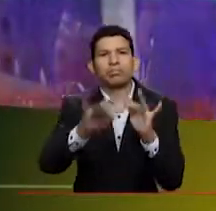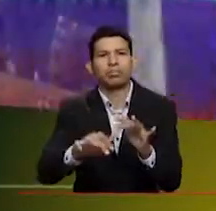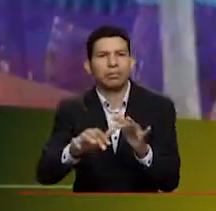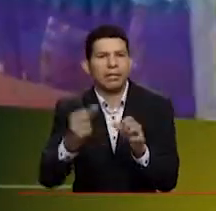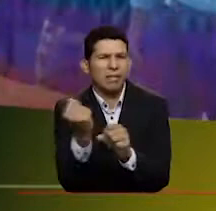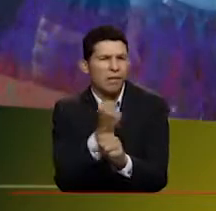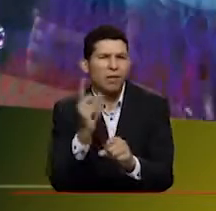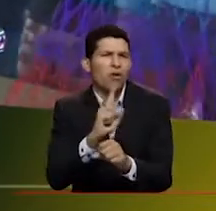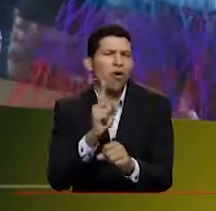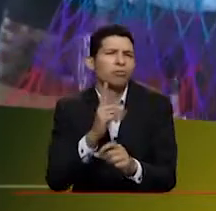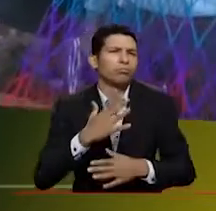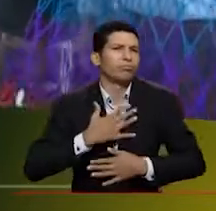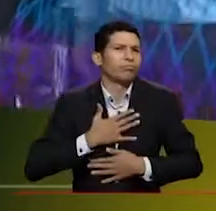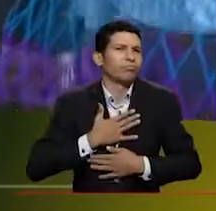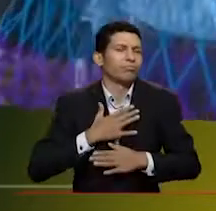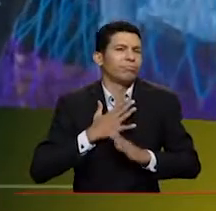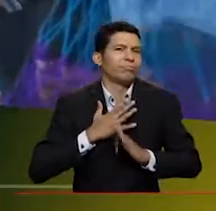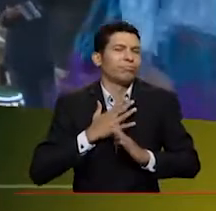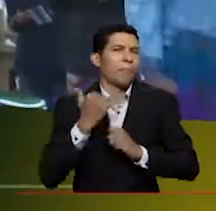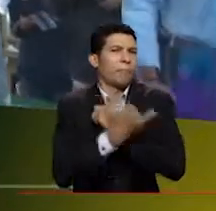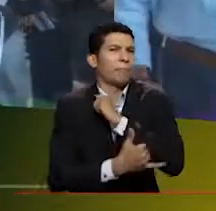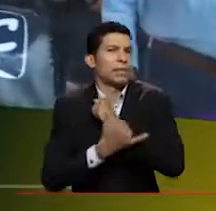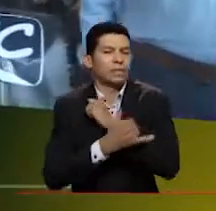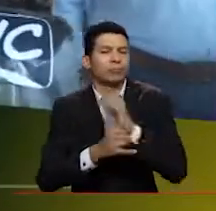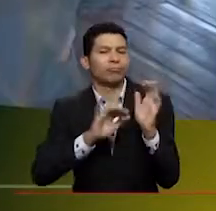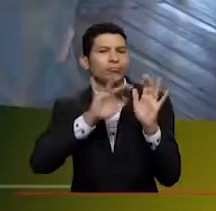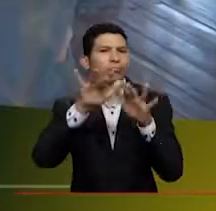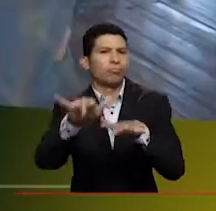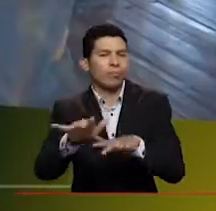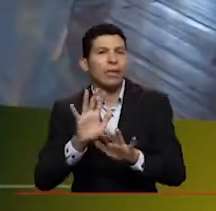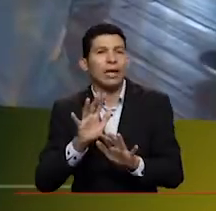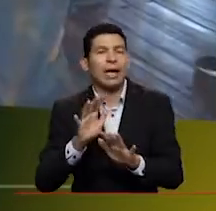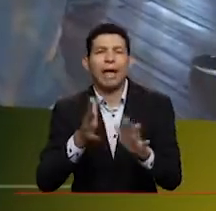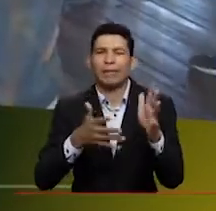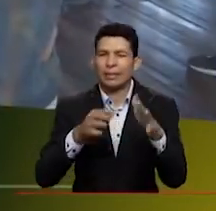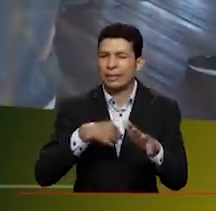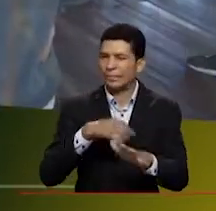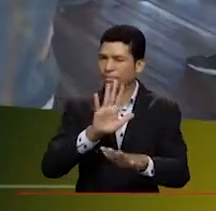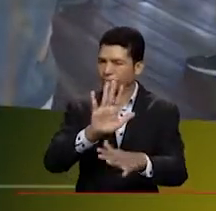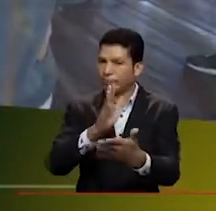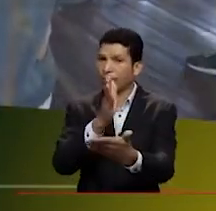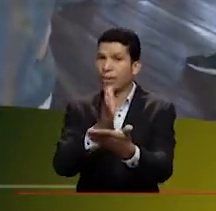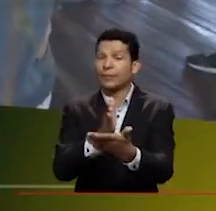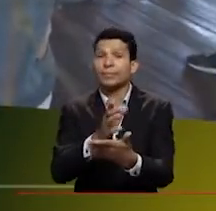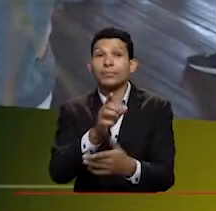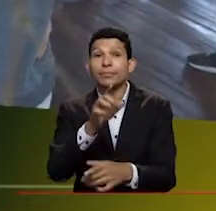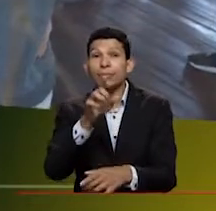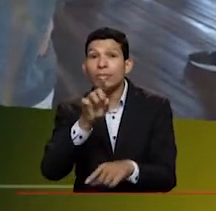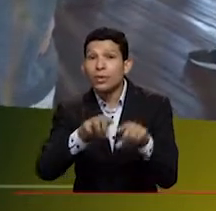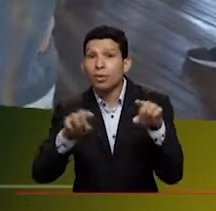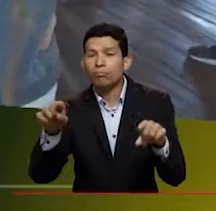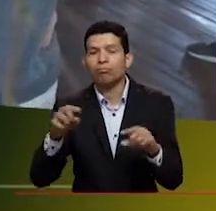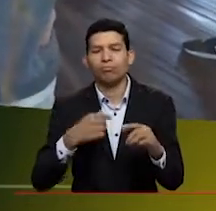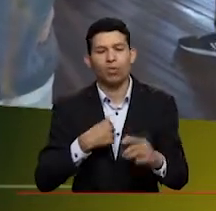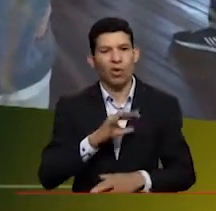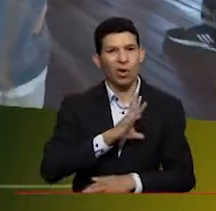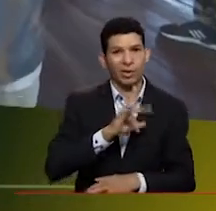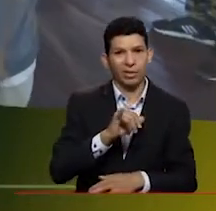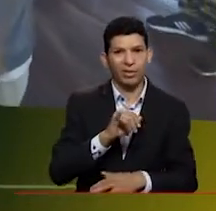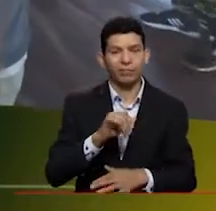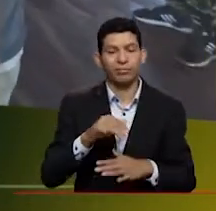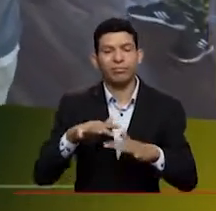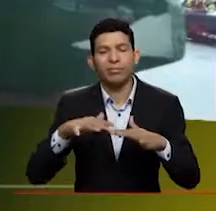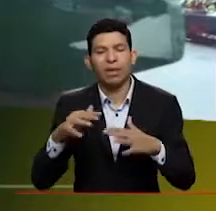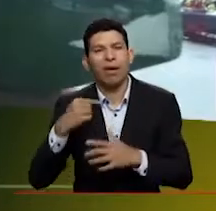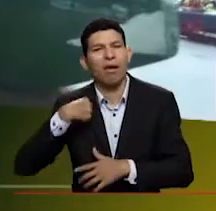personas. Y aquí es donde me quiero detener un poquito, Mayra, porque a veces quienes estamos de pronto en Cali o en esta área